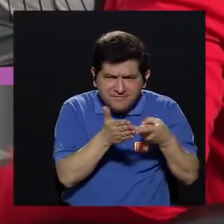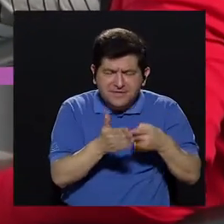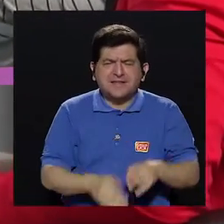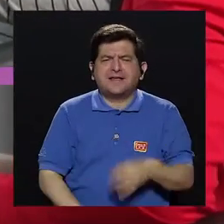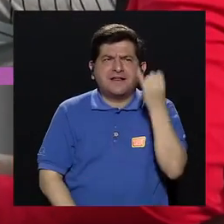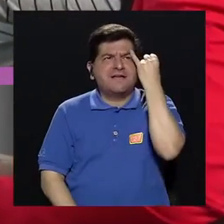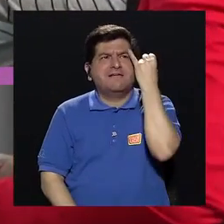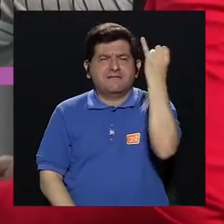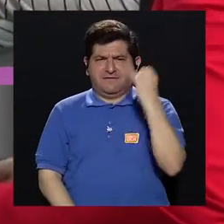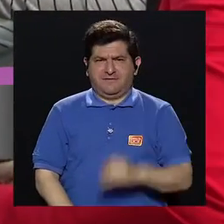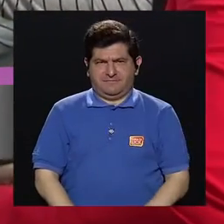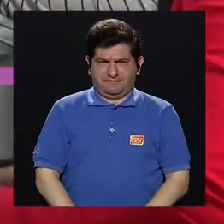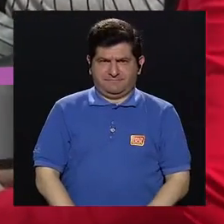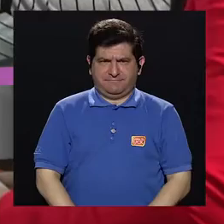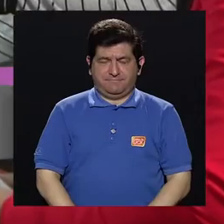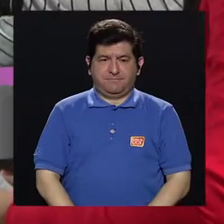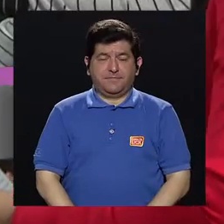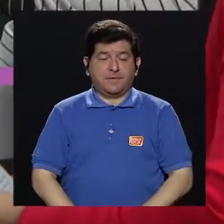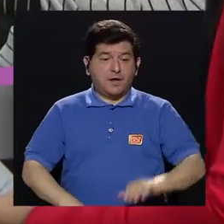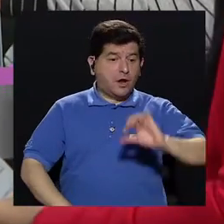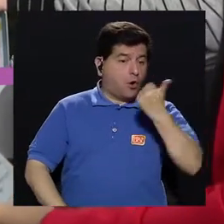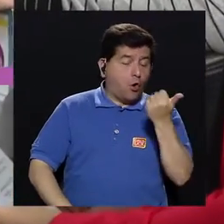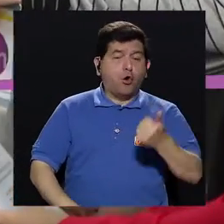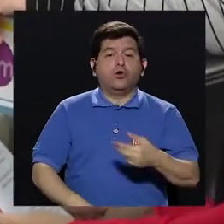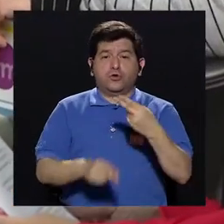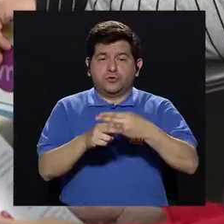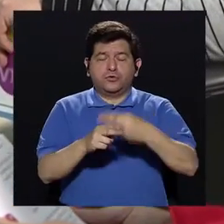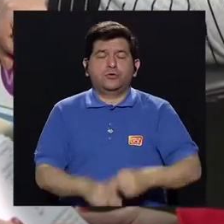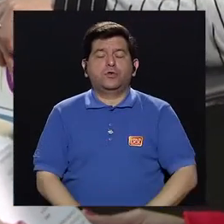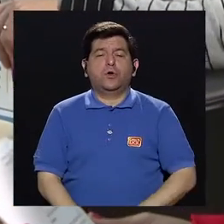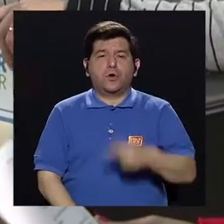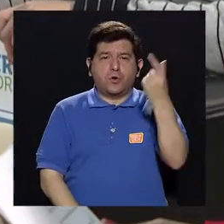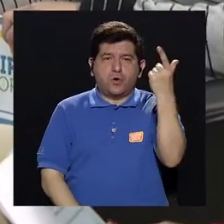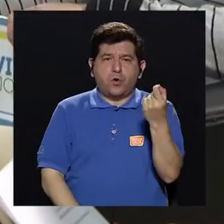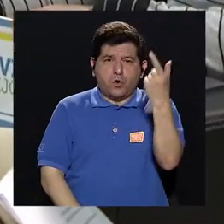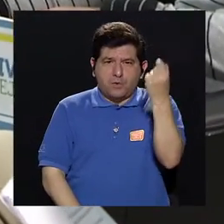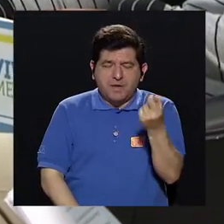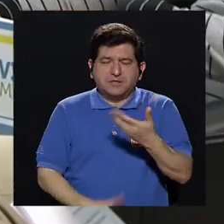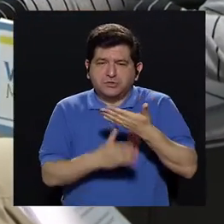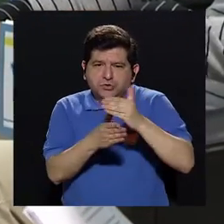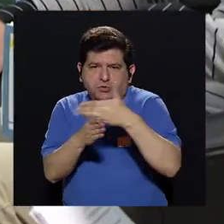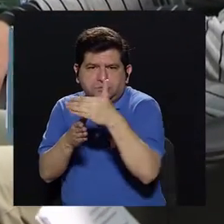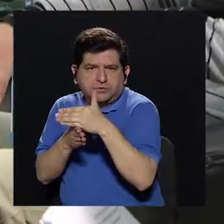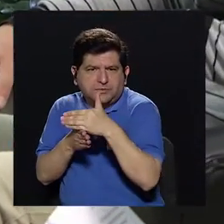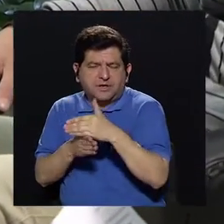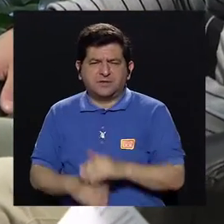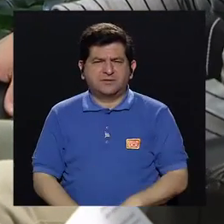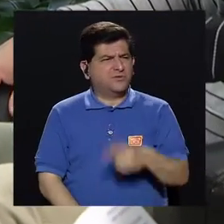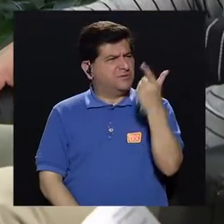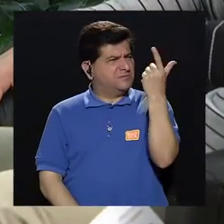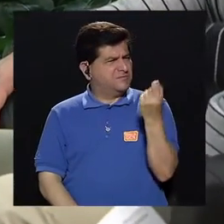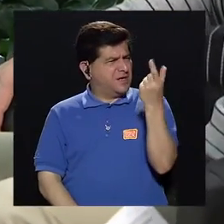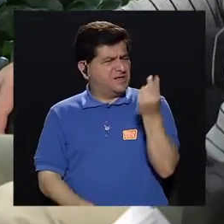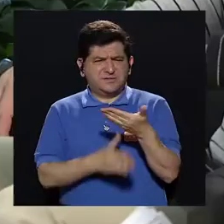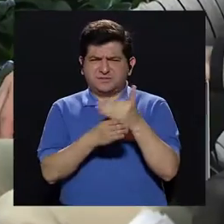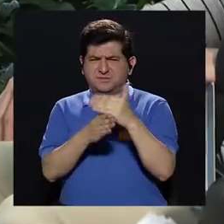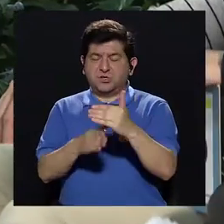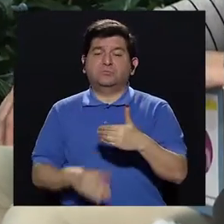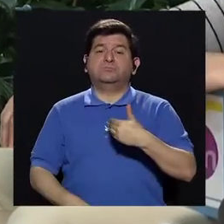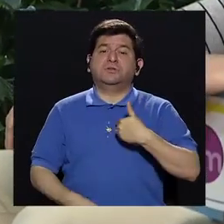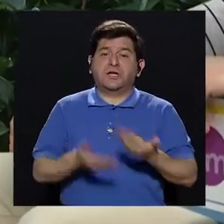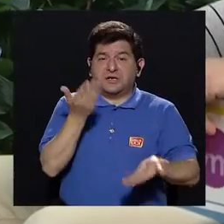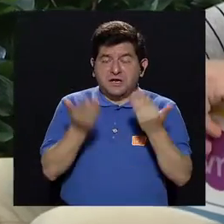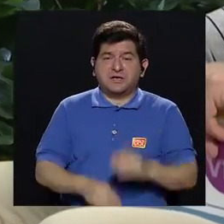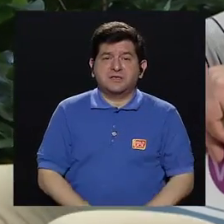conceptos. Existe otro que se llama pensión de reparto. Una pensión de reparto puede